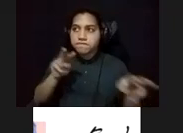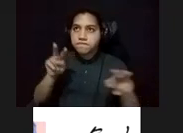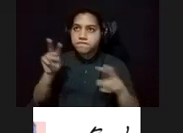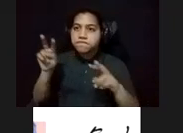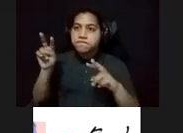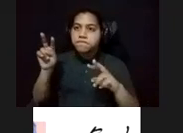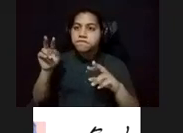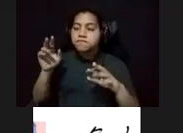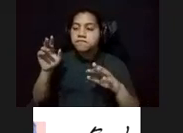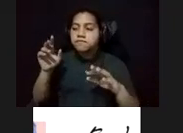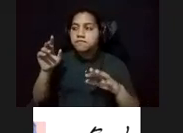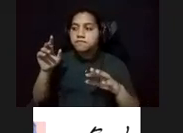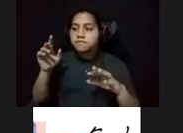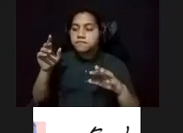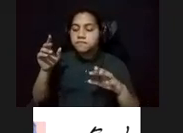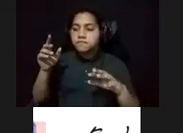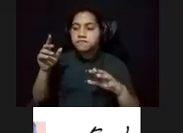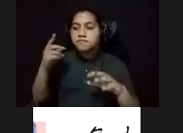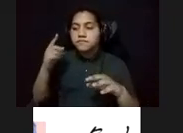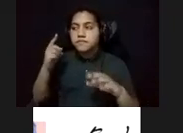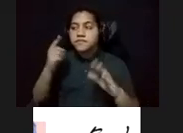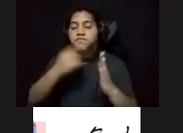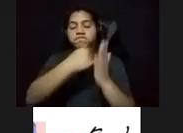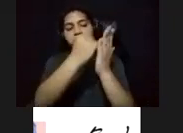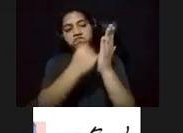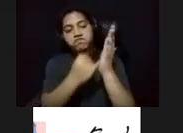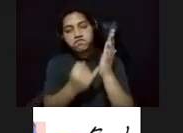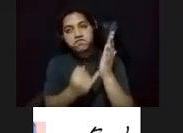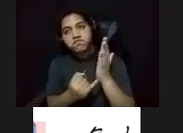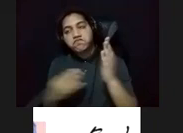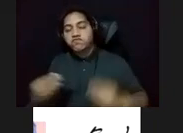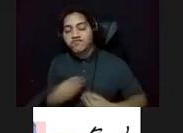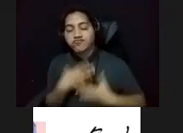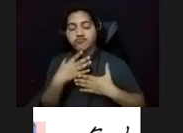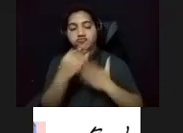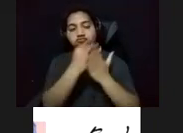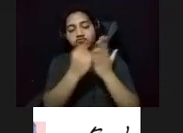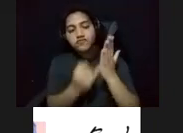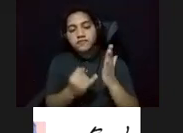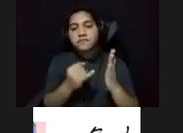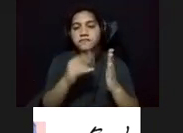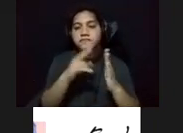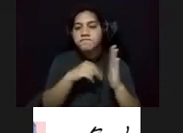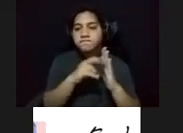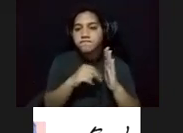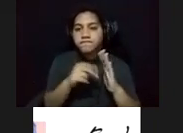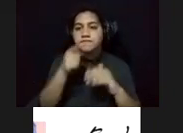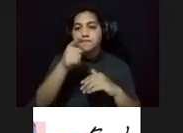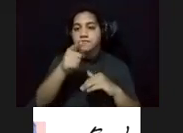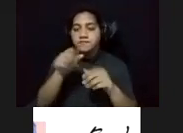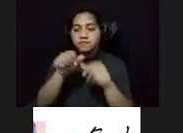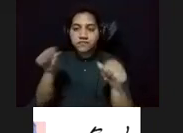instancia recogida en una pieza. Una forma que nos ofrece una lectura visual de los espacios